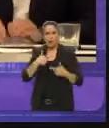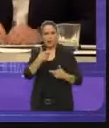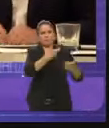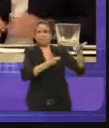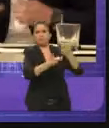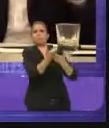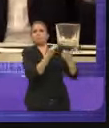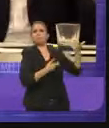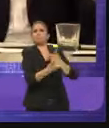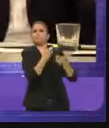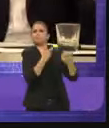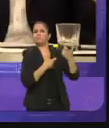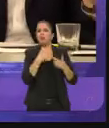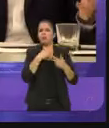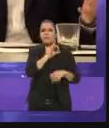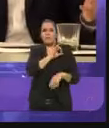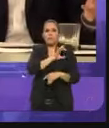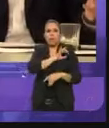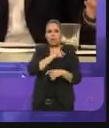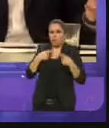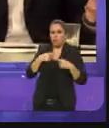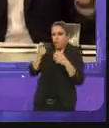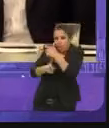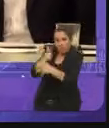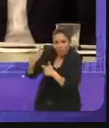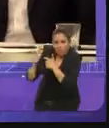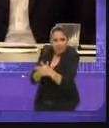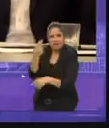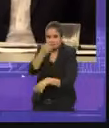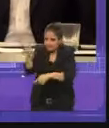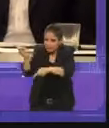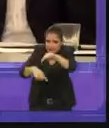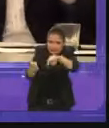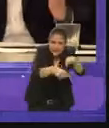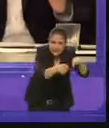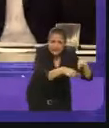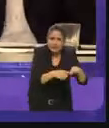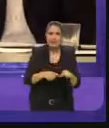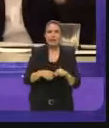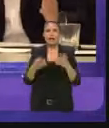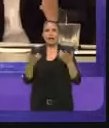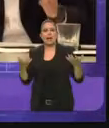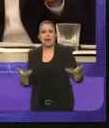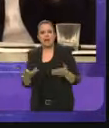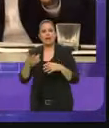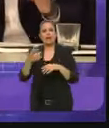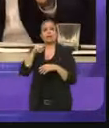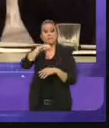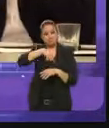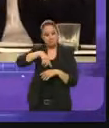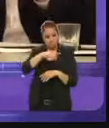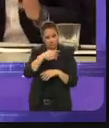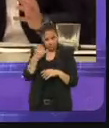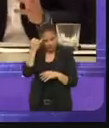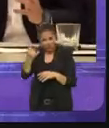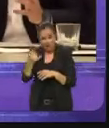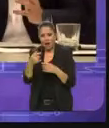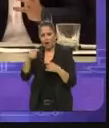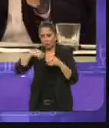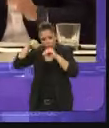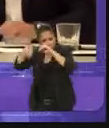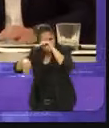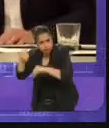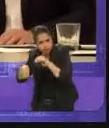piso a la gente. Por supuesto que te digo, claro que hay que combatirlo y cómo se va a combatir. Nosotros vamos a crear una unidad específica